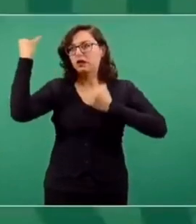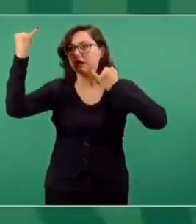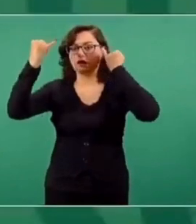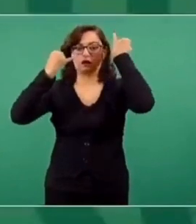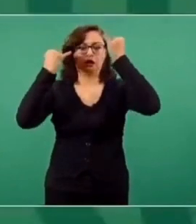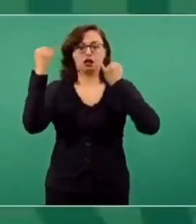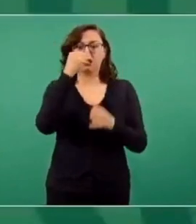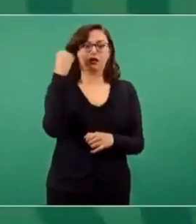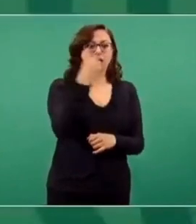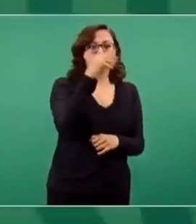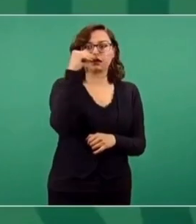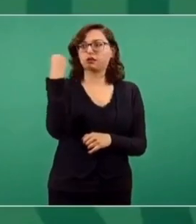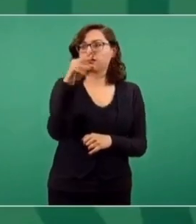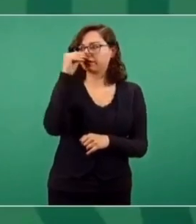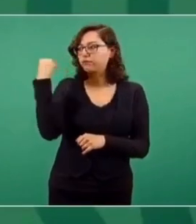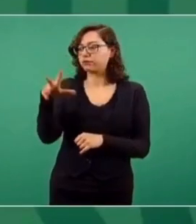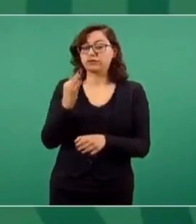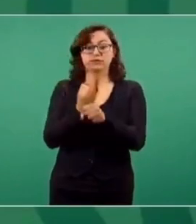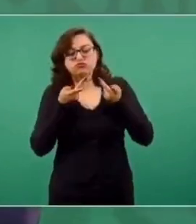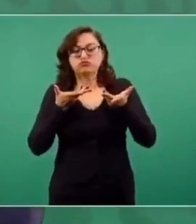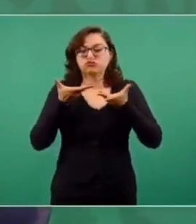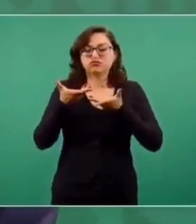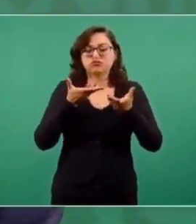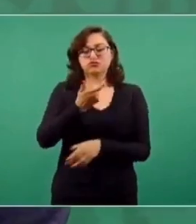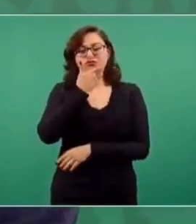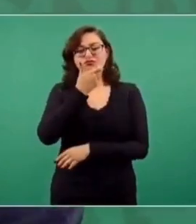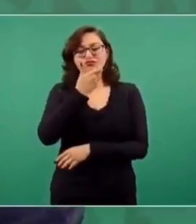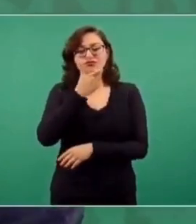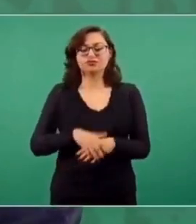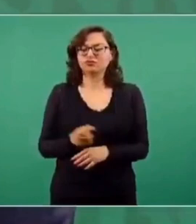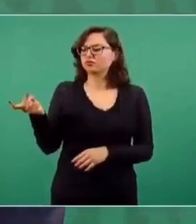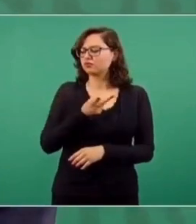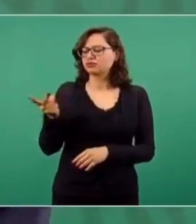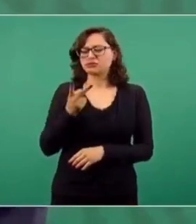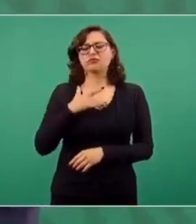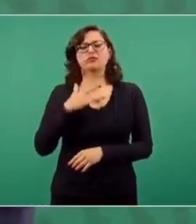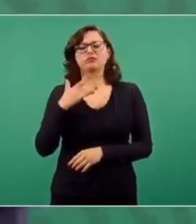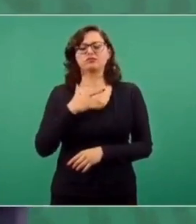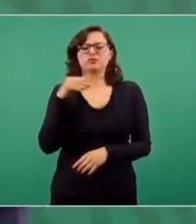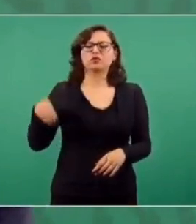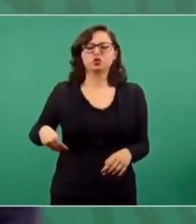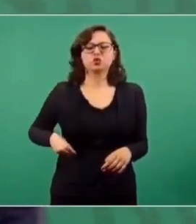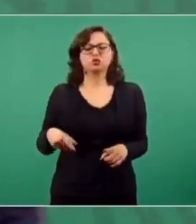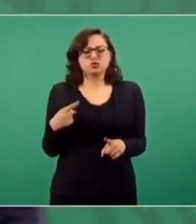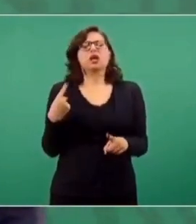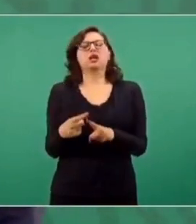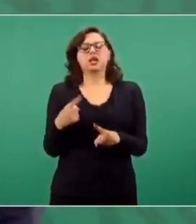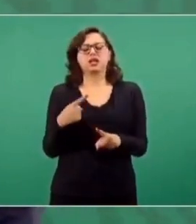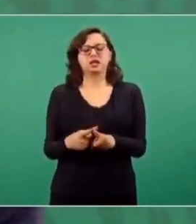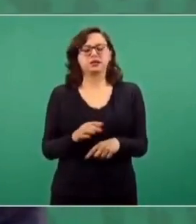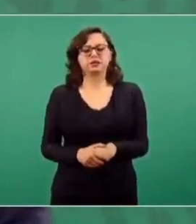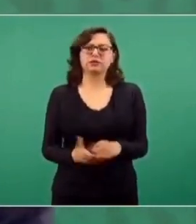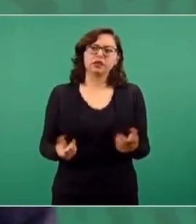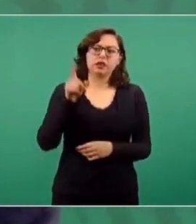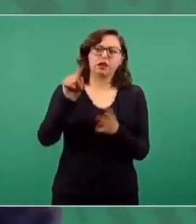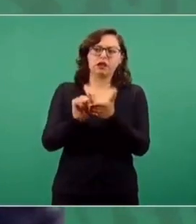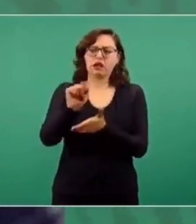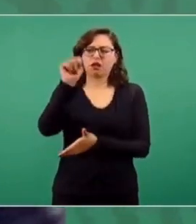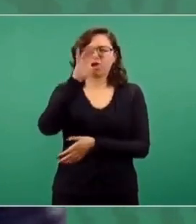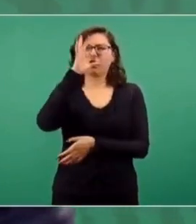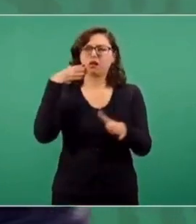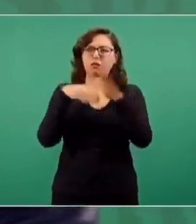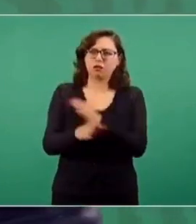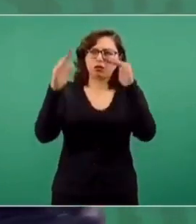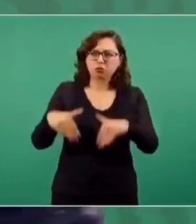Hay una campaña de linchamiento político que para López Dóriga y para Aguilar Camín es el responsable de los lamentables sucesos